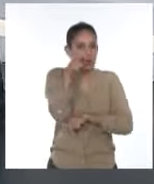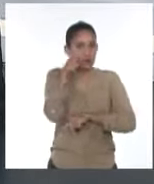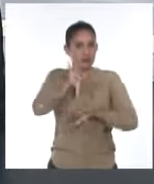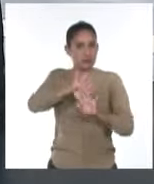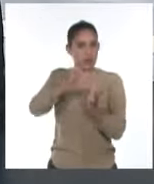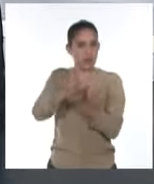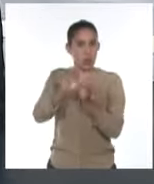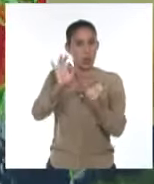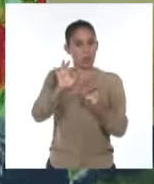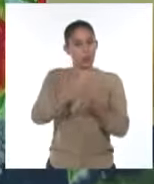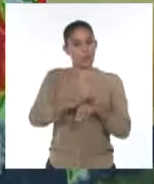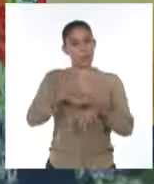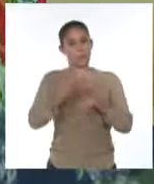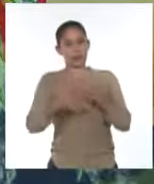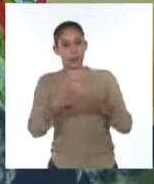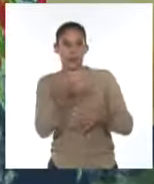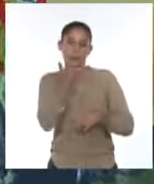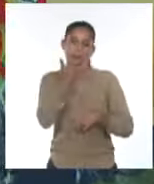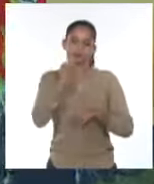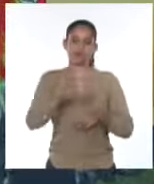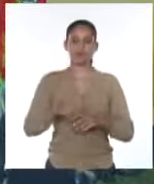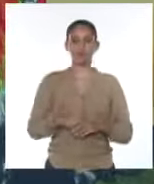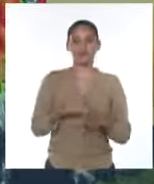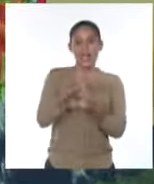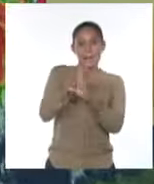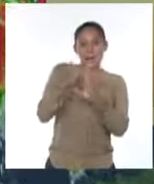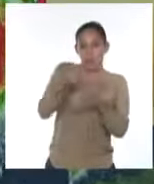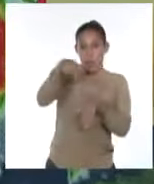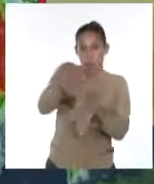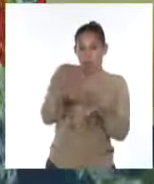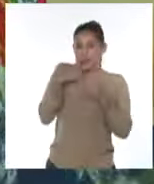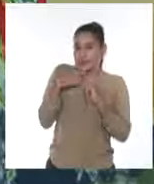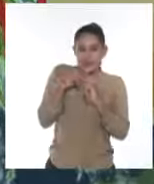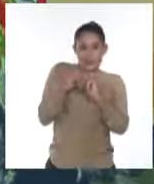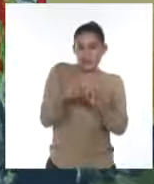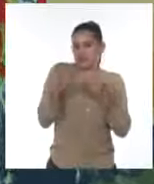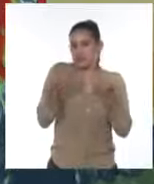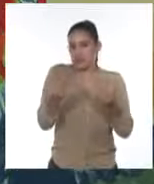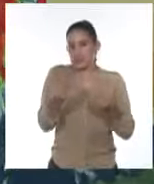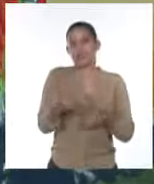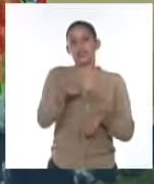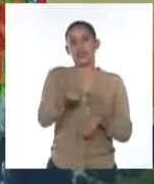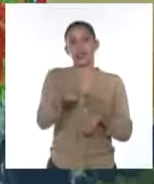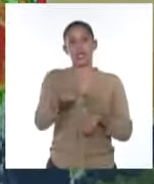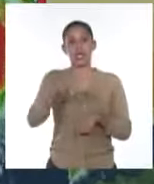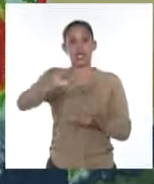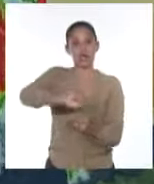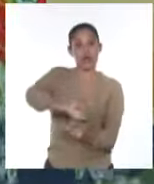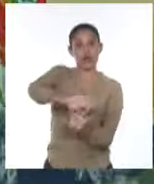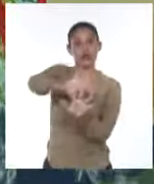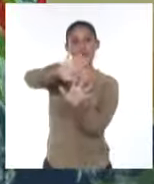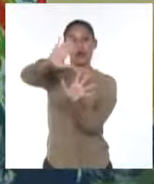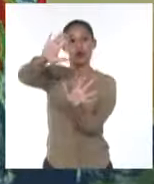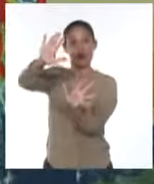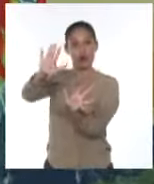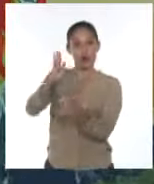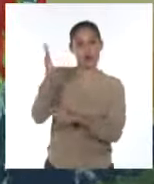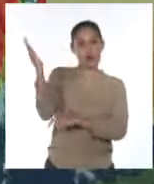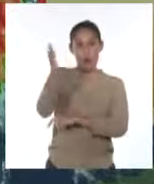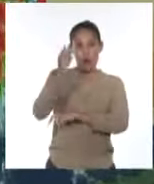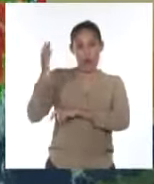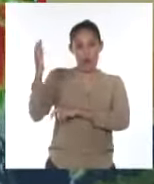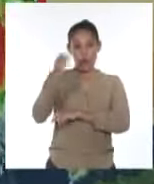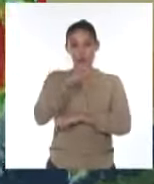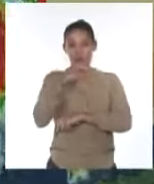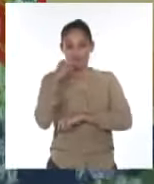de esta tormenta. Exacto. ver, al mediodía de hoy se localizaba en los 19.5 grados de latitud norte y los 84.3 grados